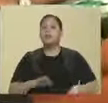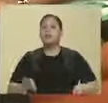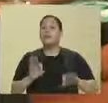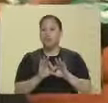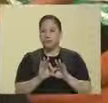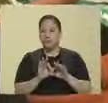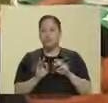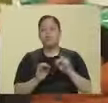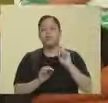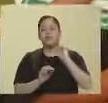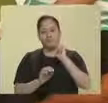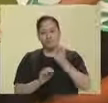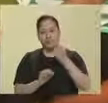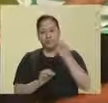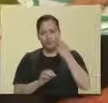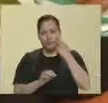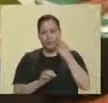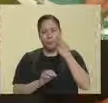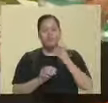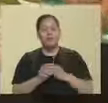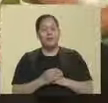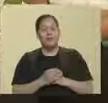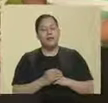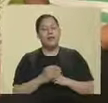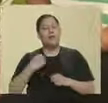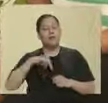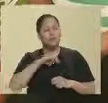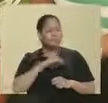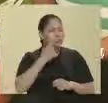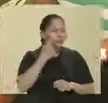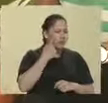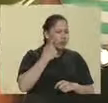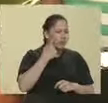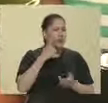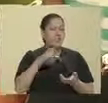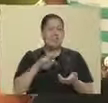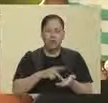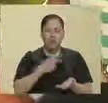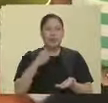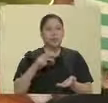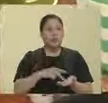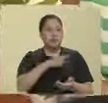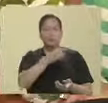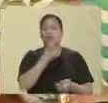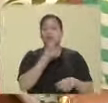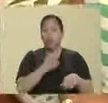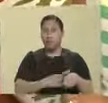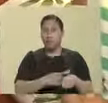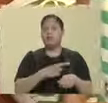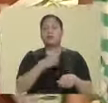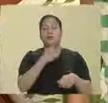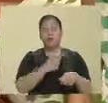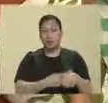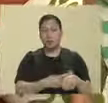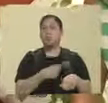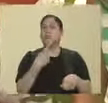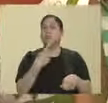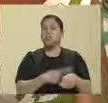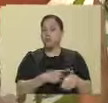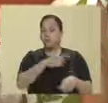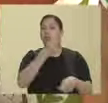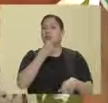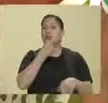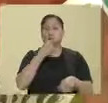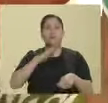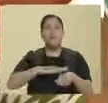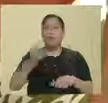cada vez estamos viendo con más frecuencia niños con dolor de cabeza. Y